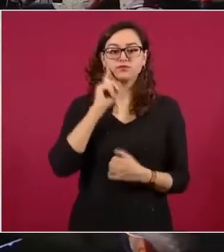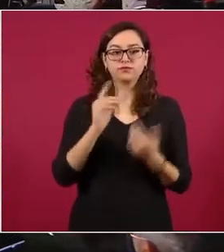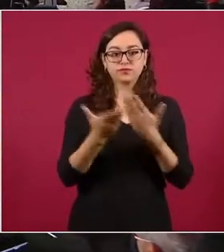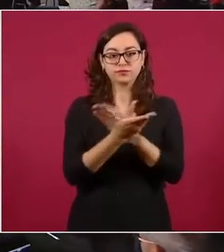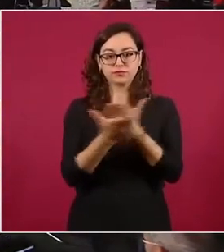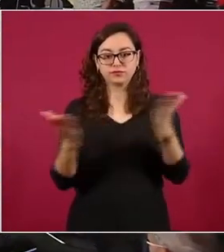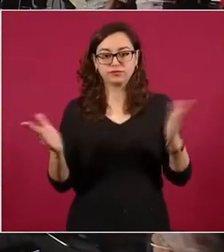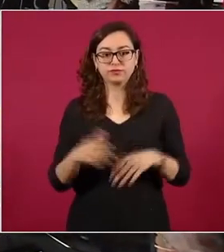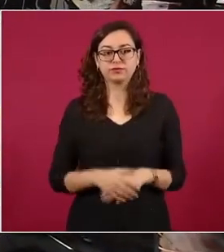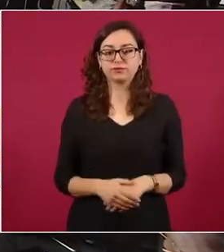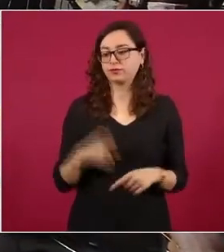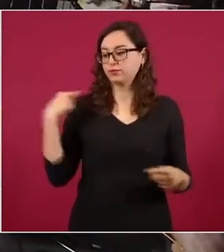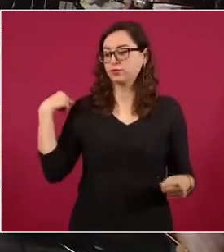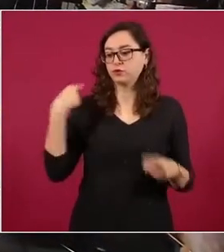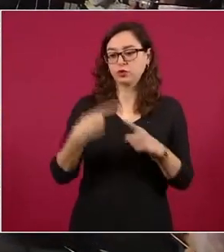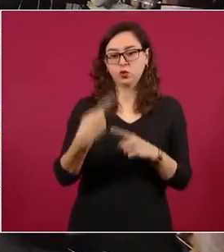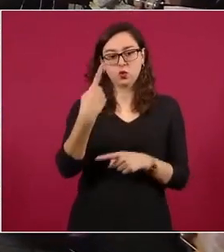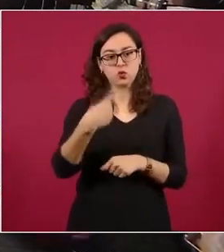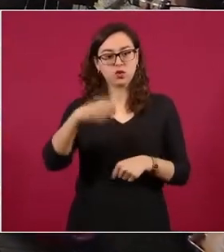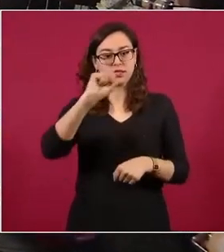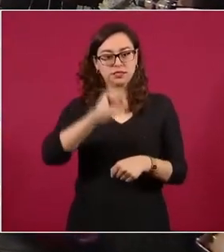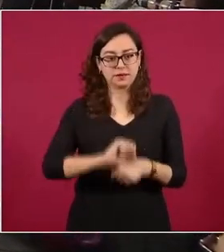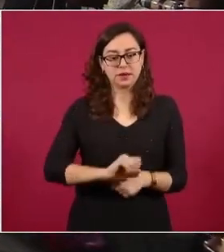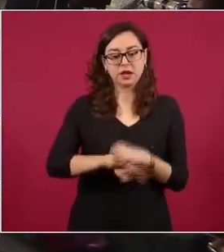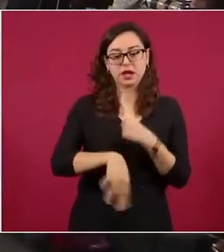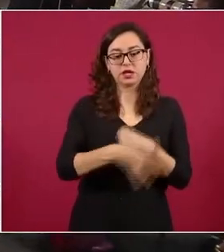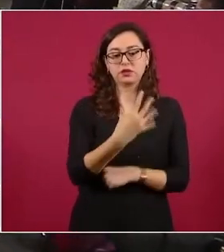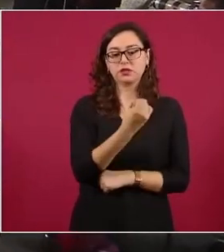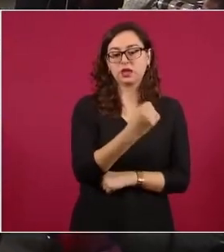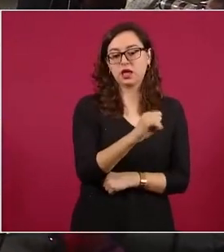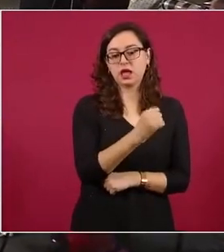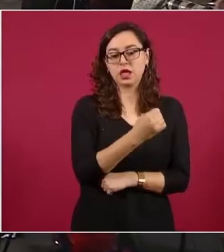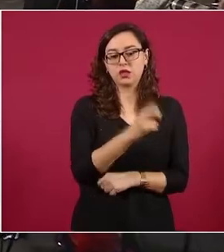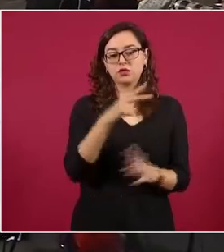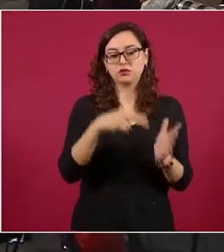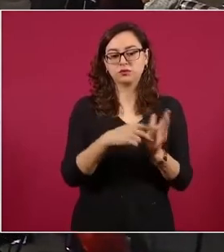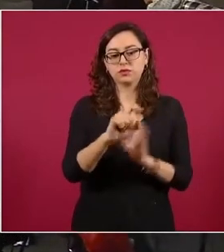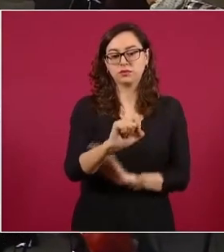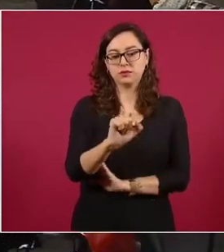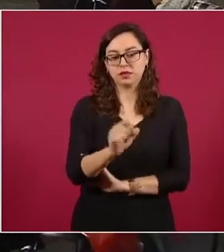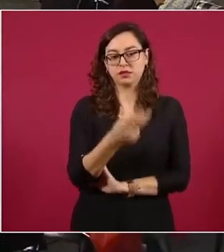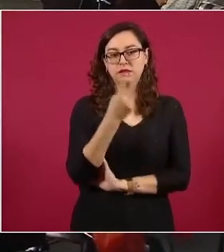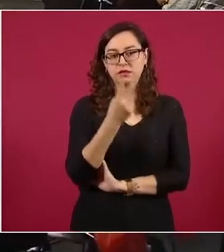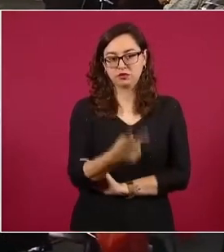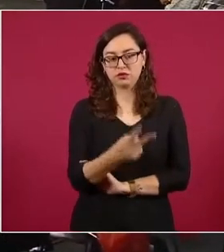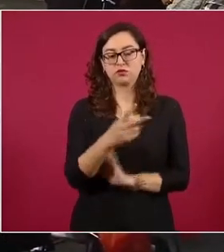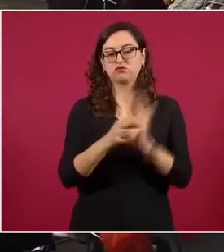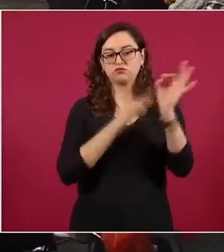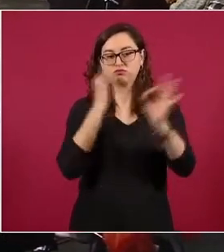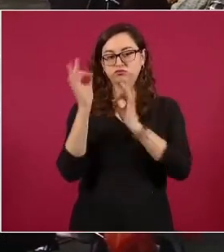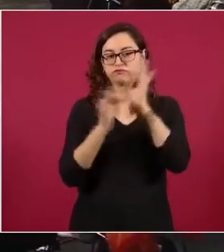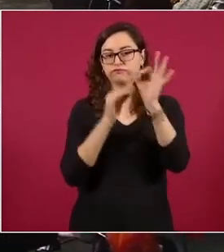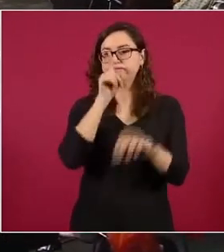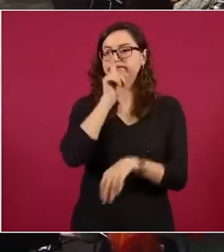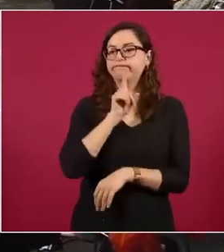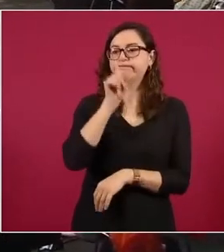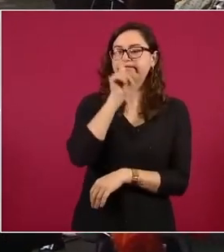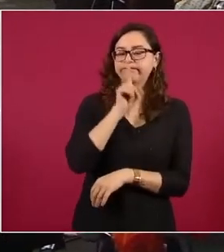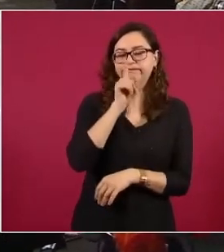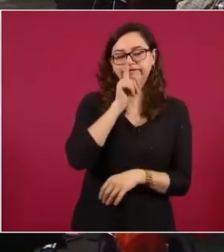Este es el ¿Quién es quién en las mentiras de la semana del 14 de septiembre de 2022? Y vamos a arrancar con la primera.